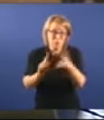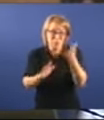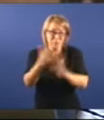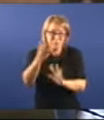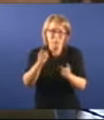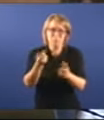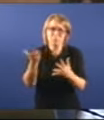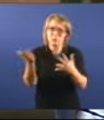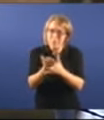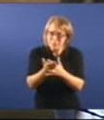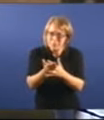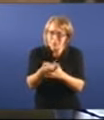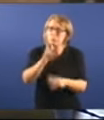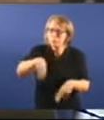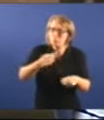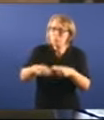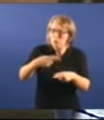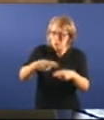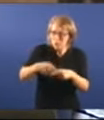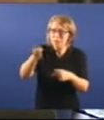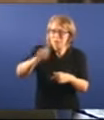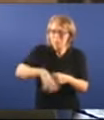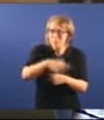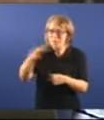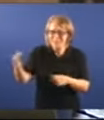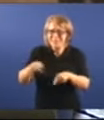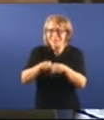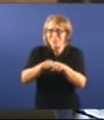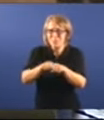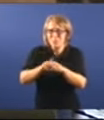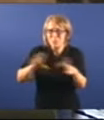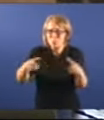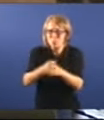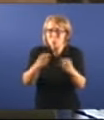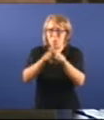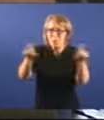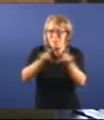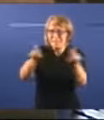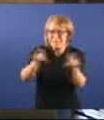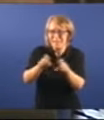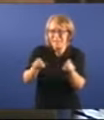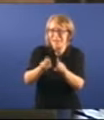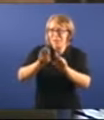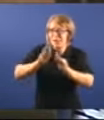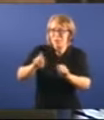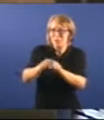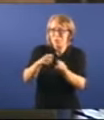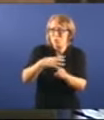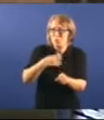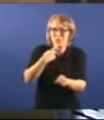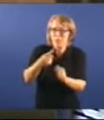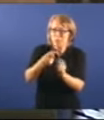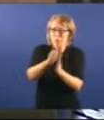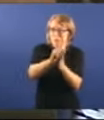política, señor Feijó, ter un entramado empresarial de tal calibre que non seríamos nincapaces de decir aquí todas as empresas.